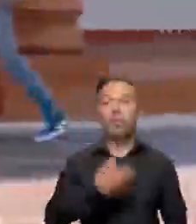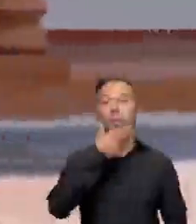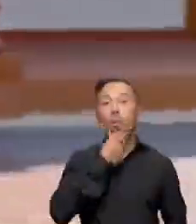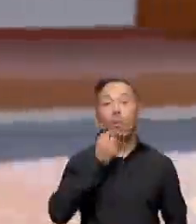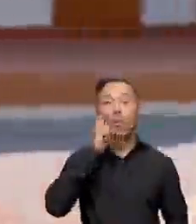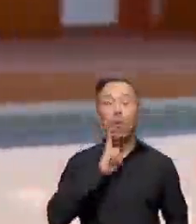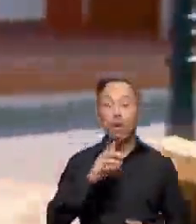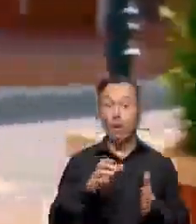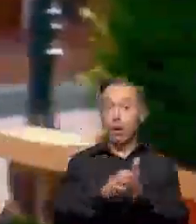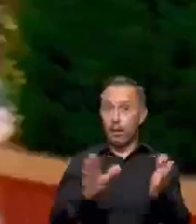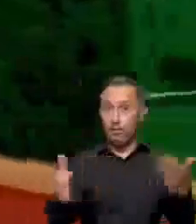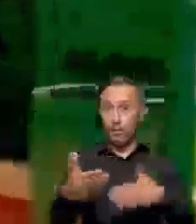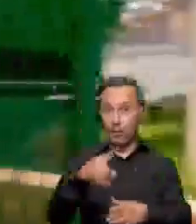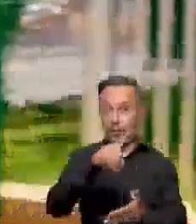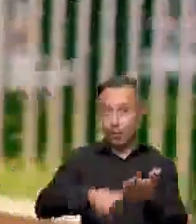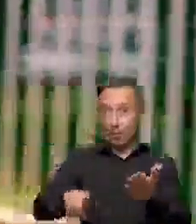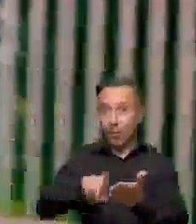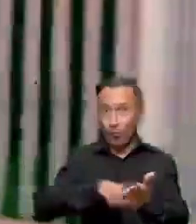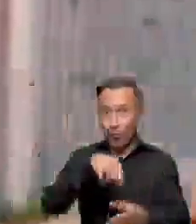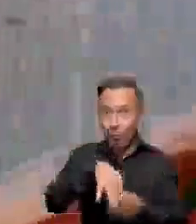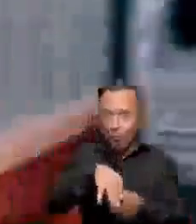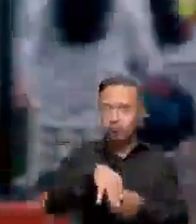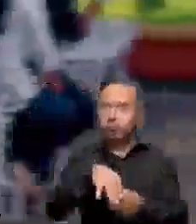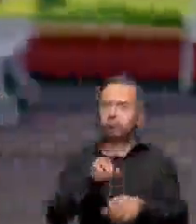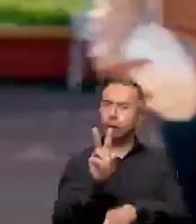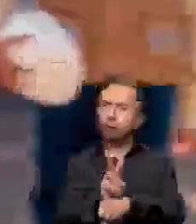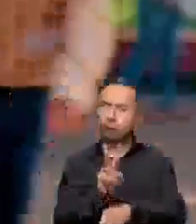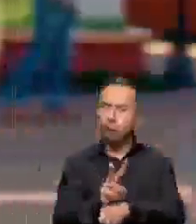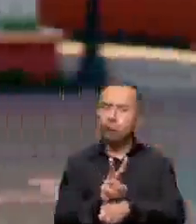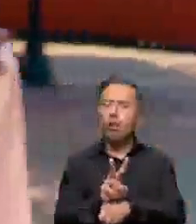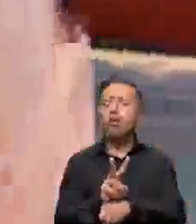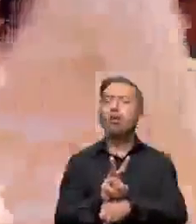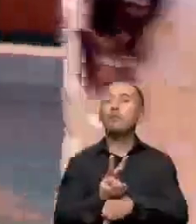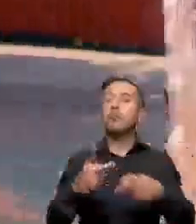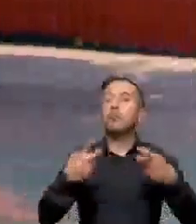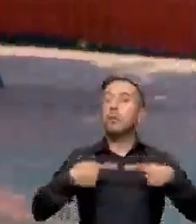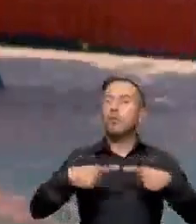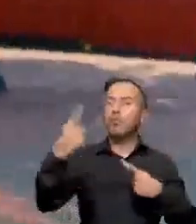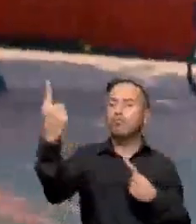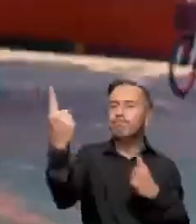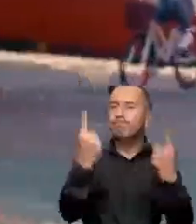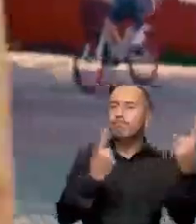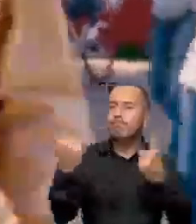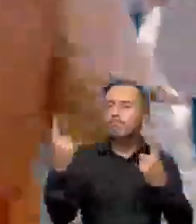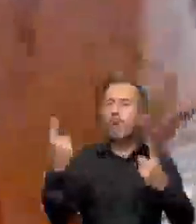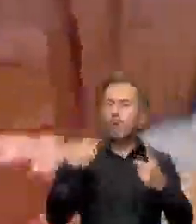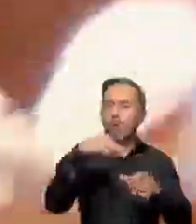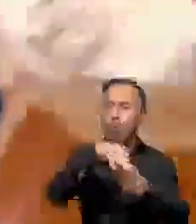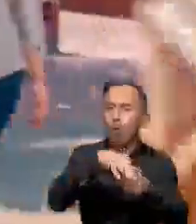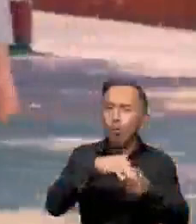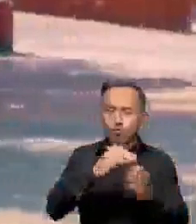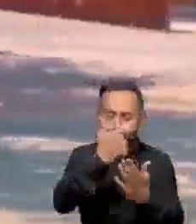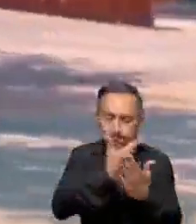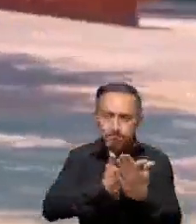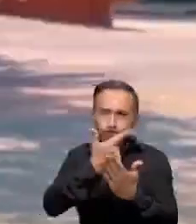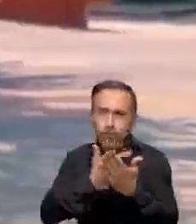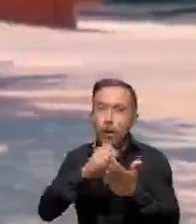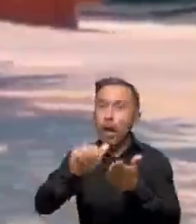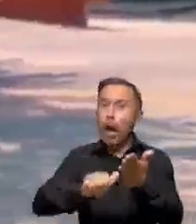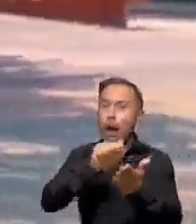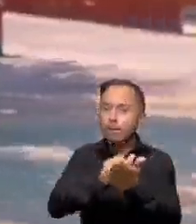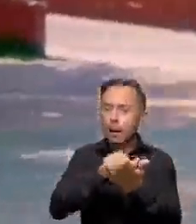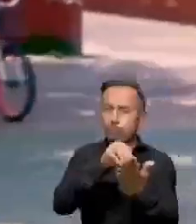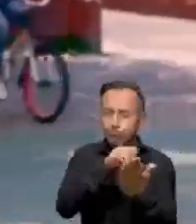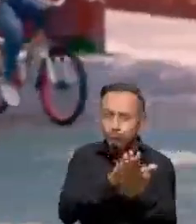estuvimos ahí como funcionarias y funcionarios de casilla recibimos y contamos los votos llenamos las